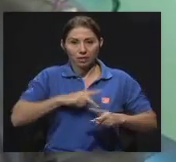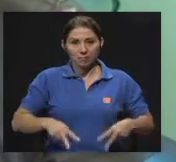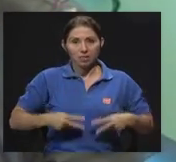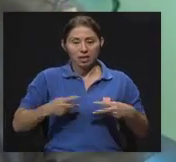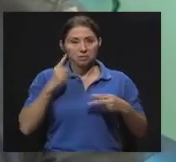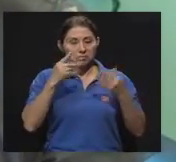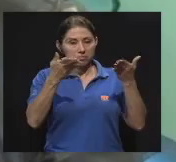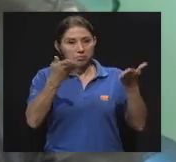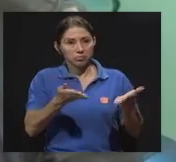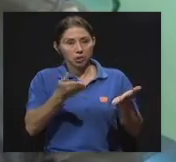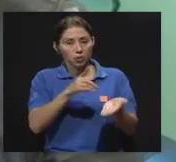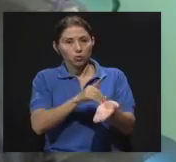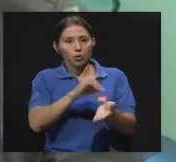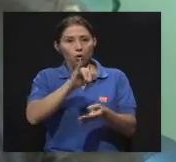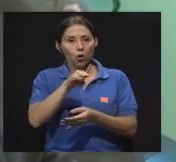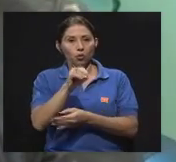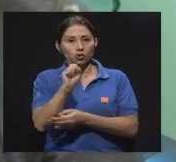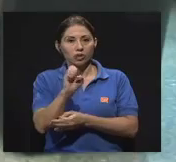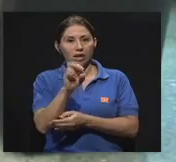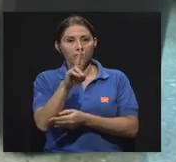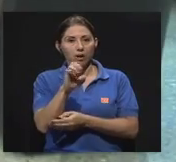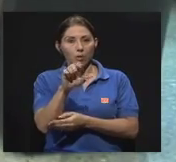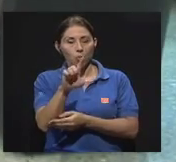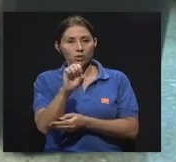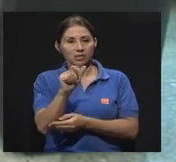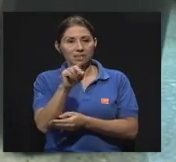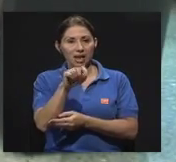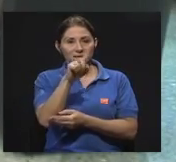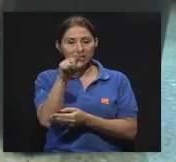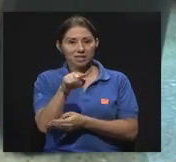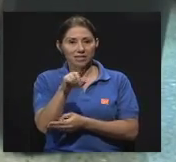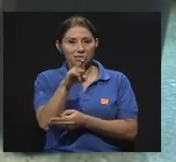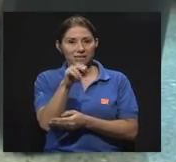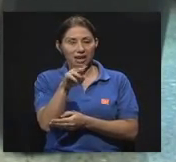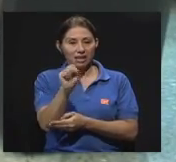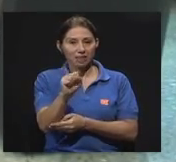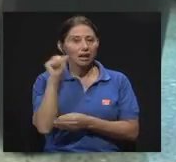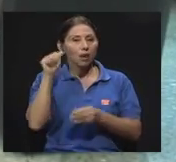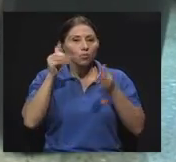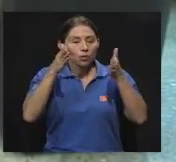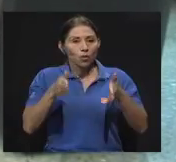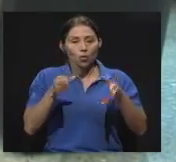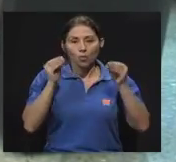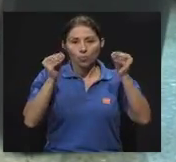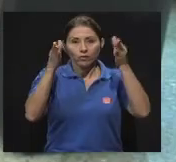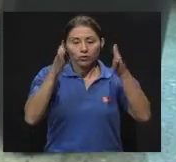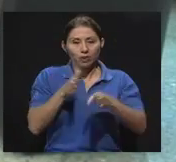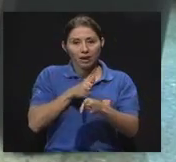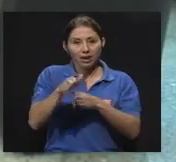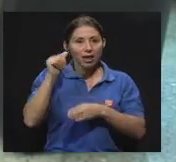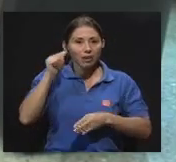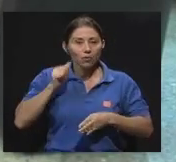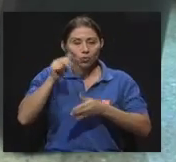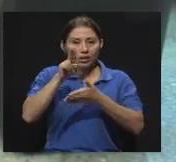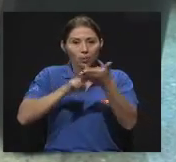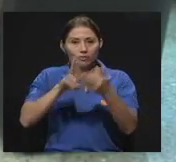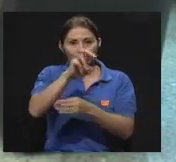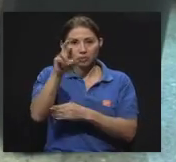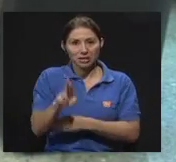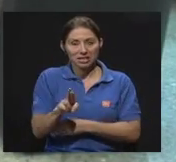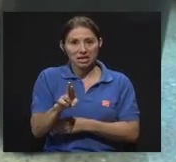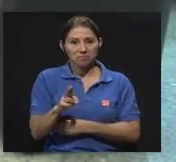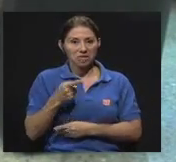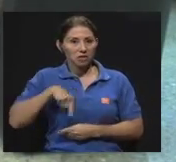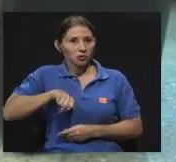presencia del doctor José Raúl Sánchez Cerdas, él es audiólogo y profesor de la carrera de Audiología de la Universidad de Costa Rica. Y Pablo y yo tenemos todavía